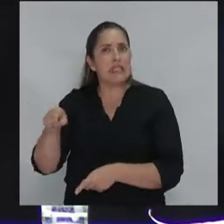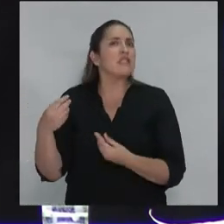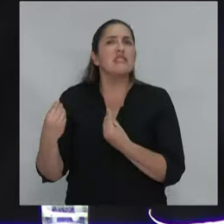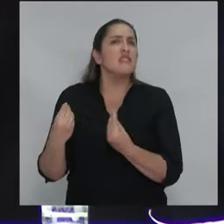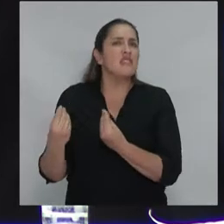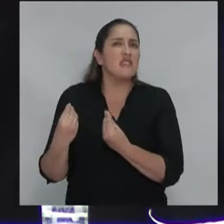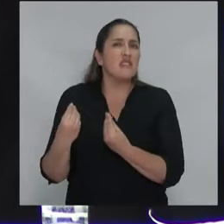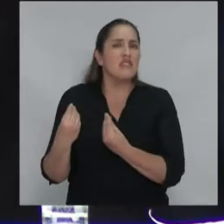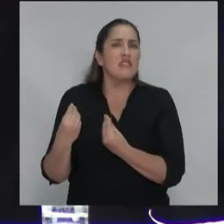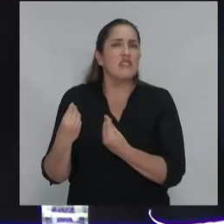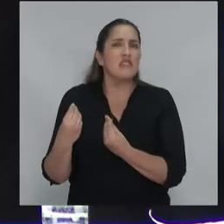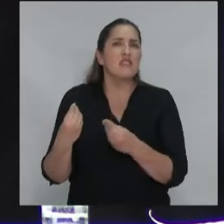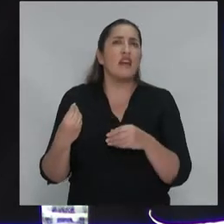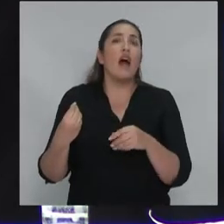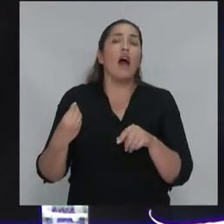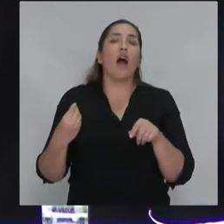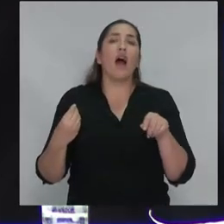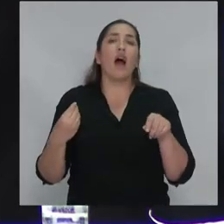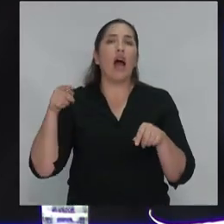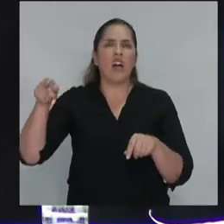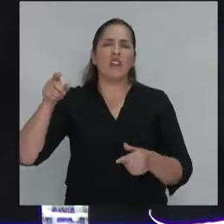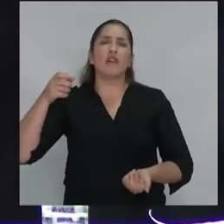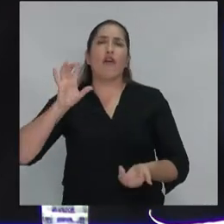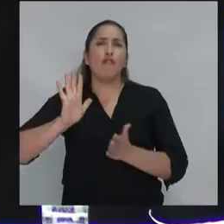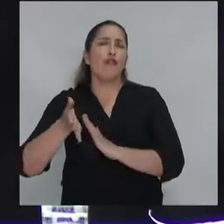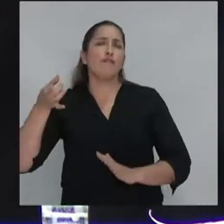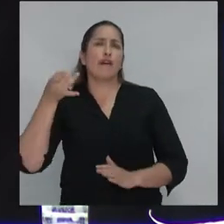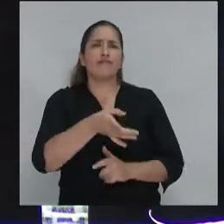gente que son homófobos,